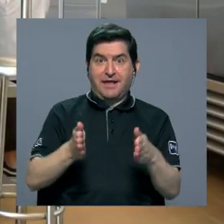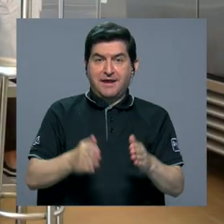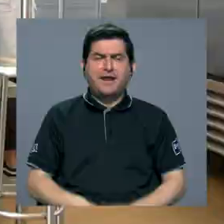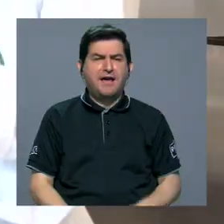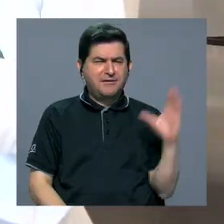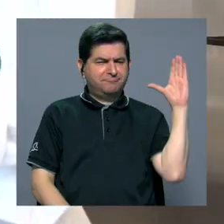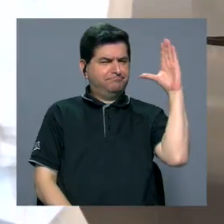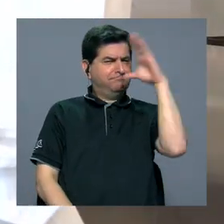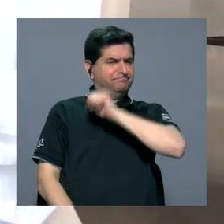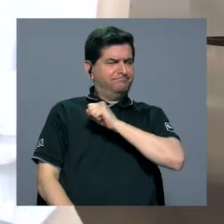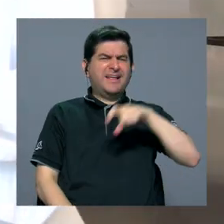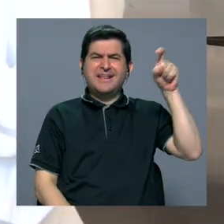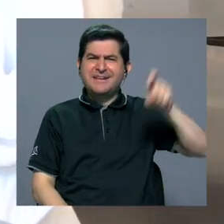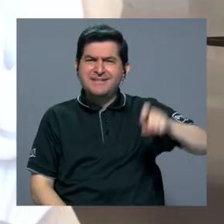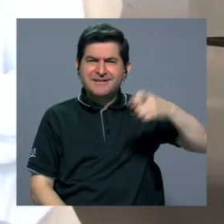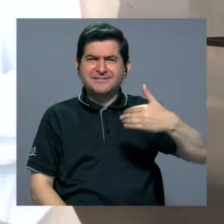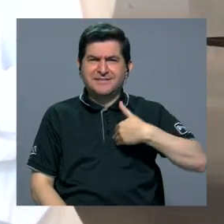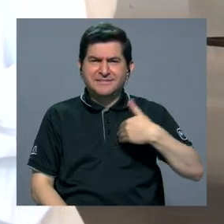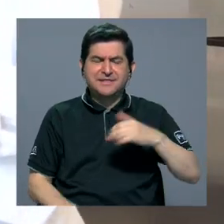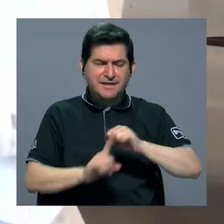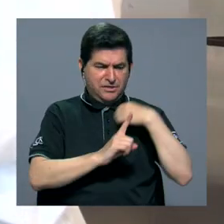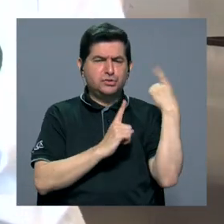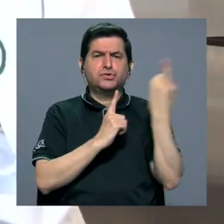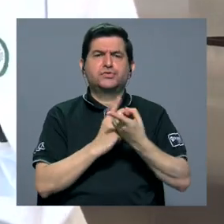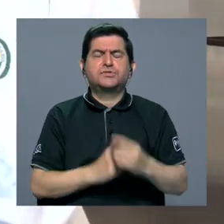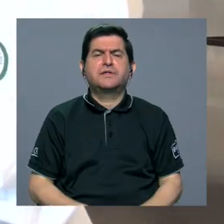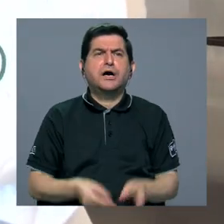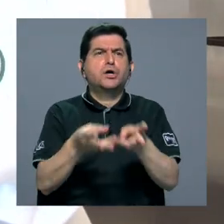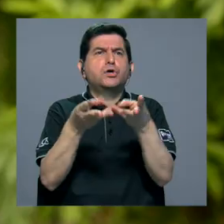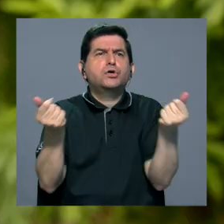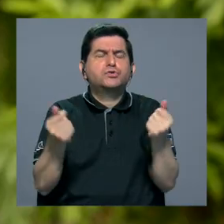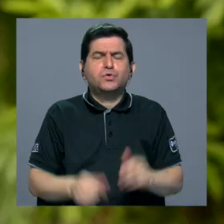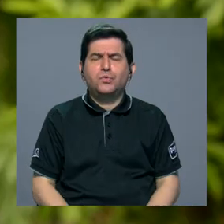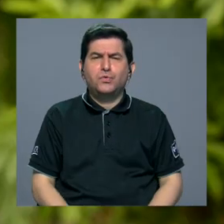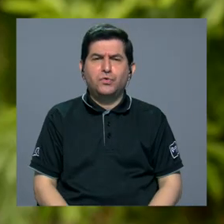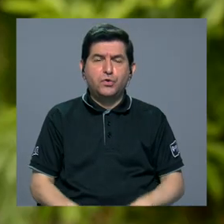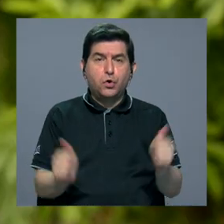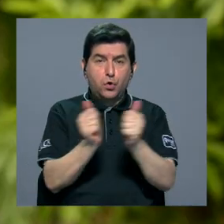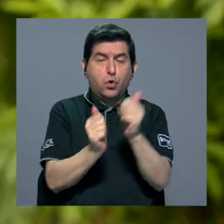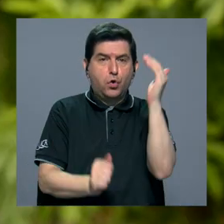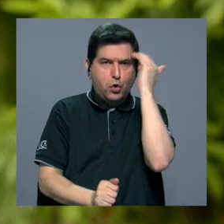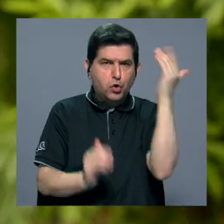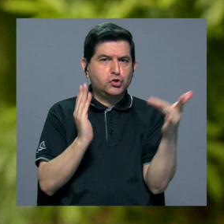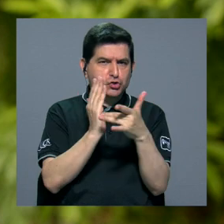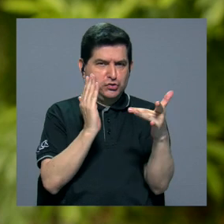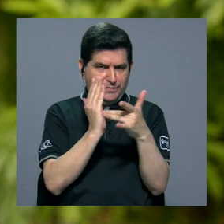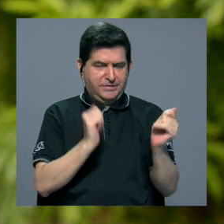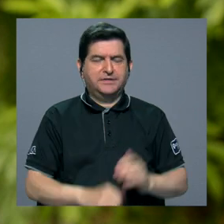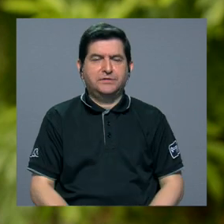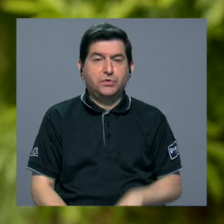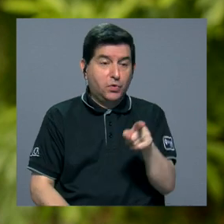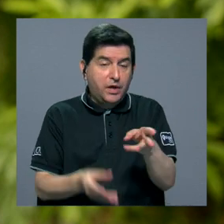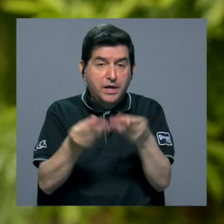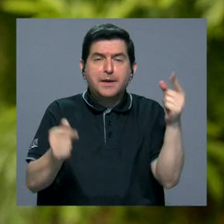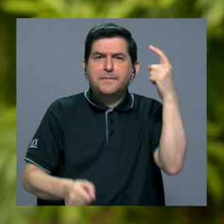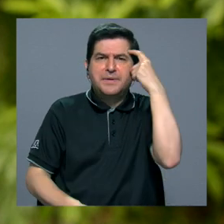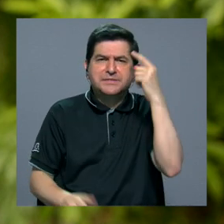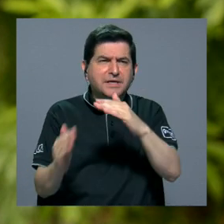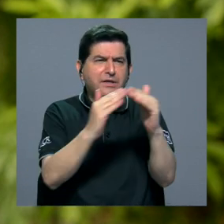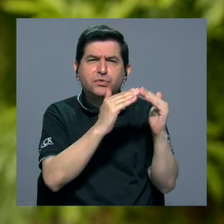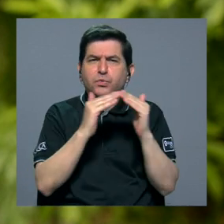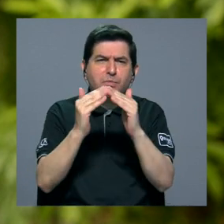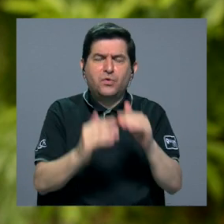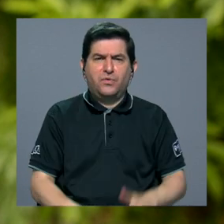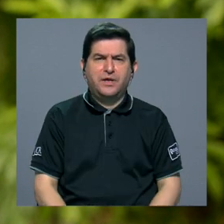detectar las necesidades que tiene nuestra sociedad y buscar una solución tangible con su conocimiento técnico. Ese producto fue pensado en una población